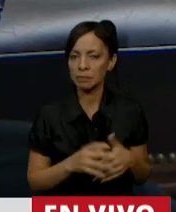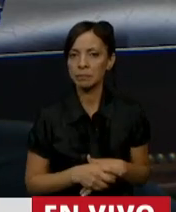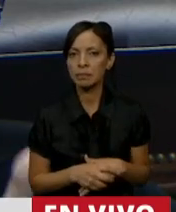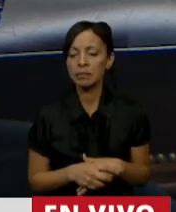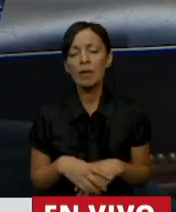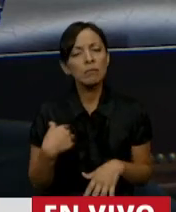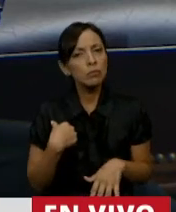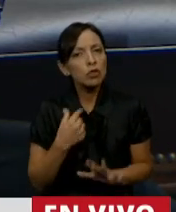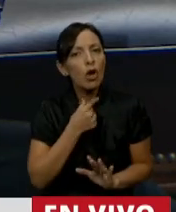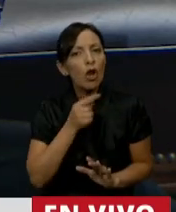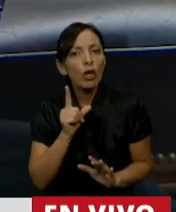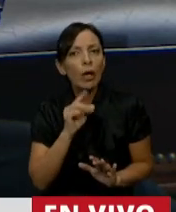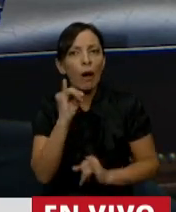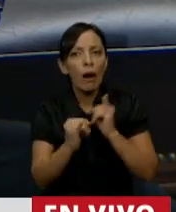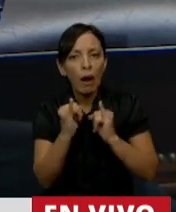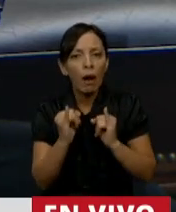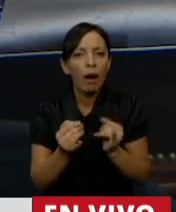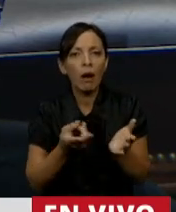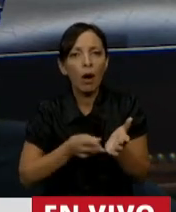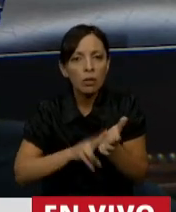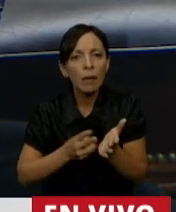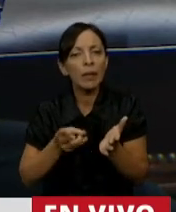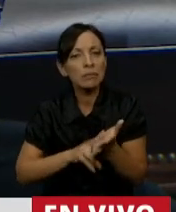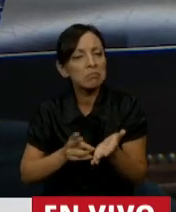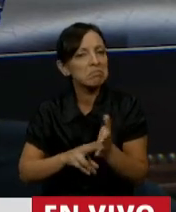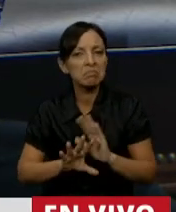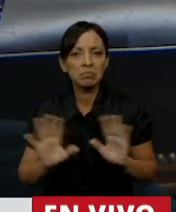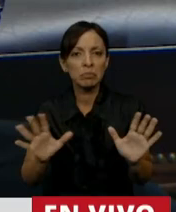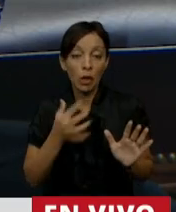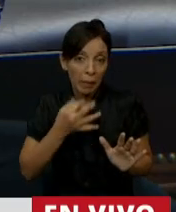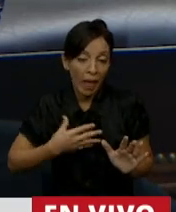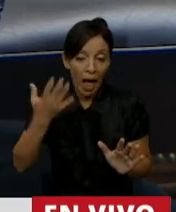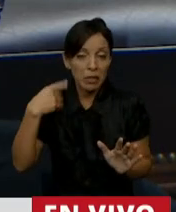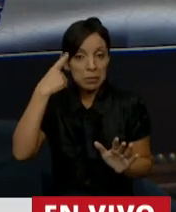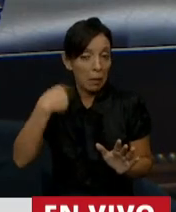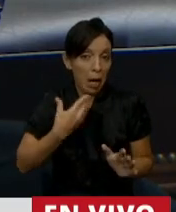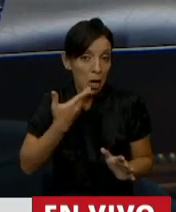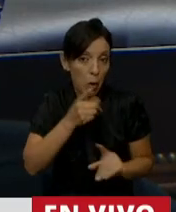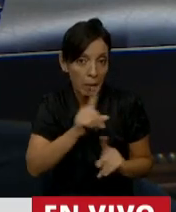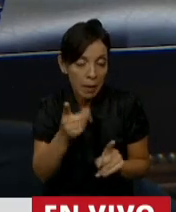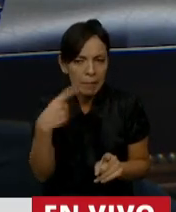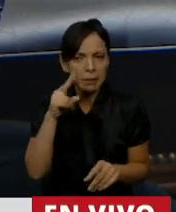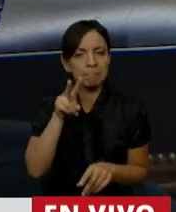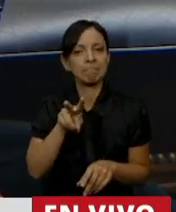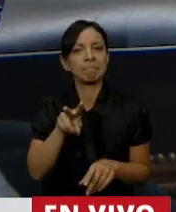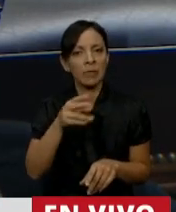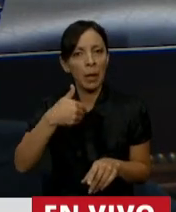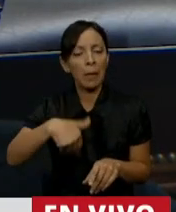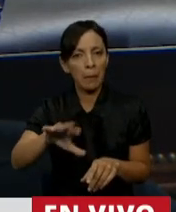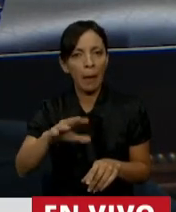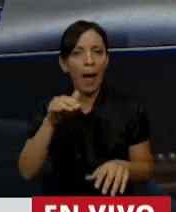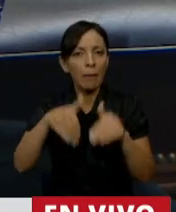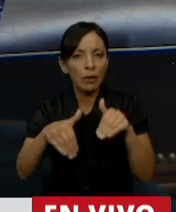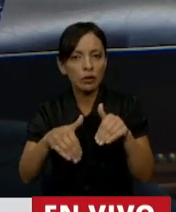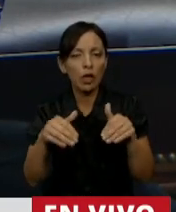quiero argumentar sobre este tema, en realidad ni siquiera iba a hablar, pero visto que se va a votar en general y